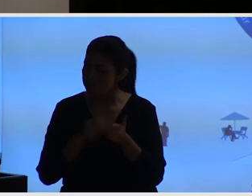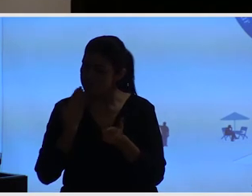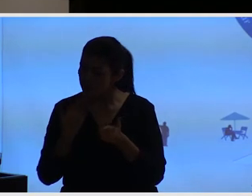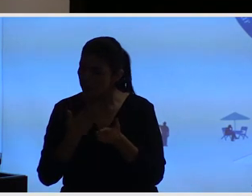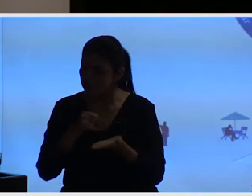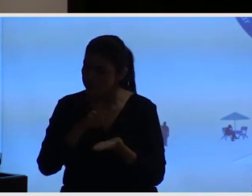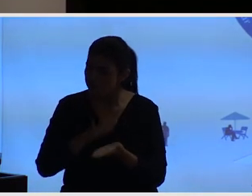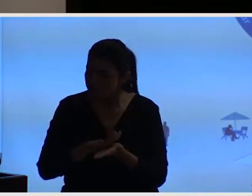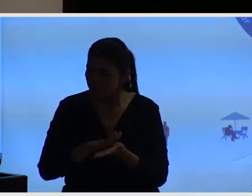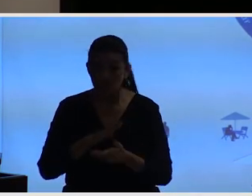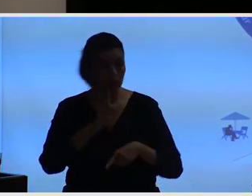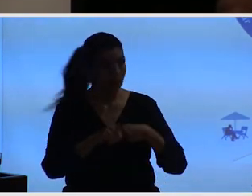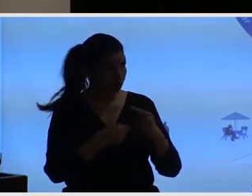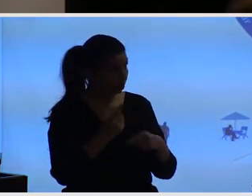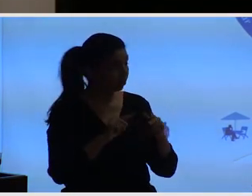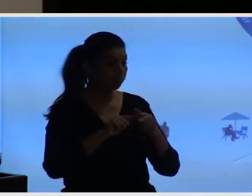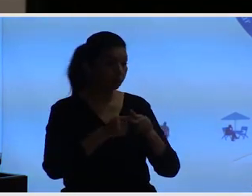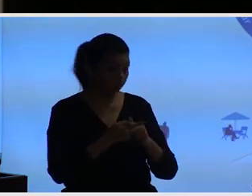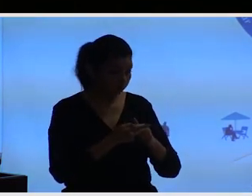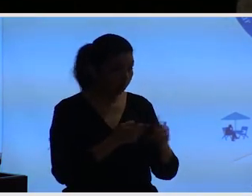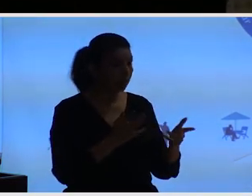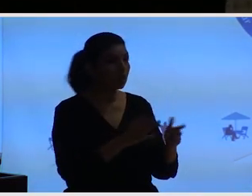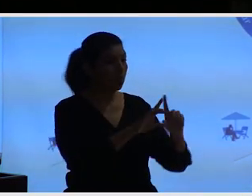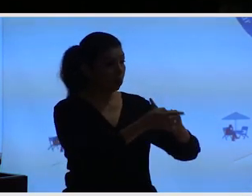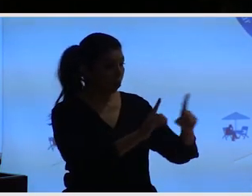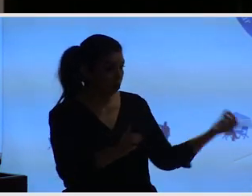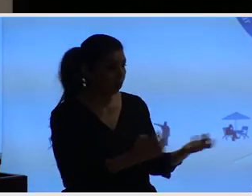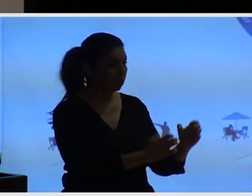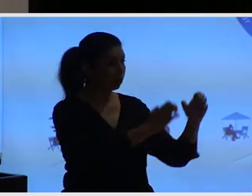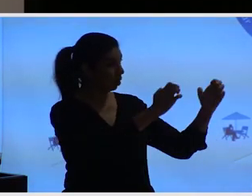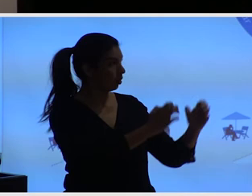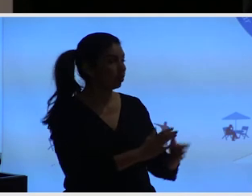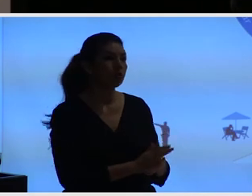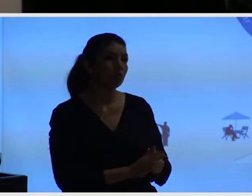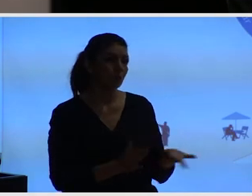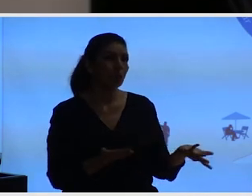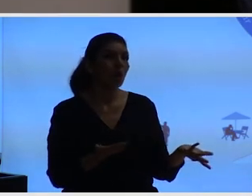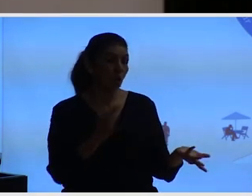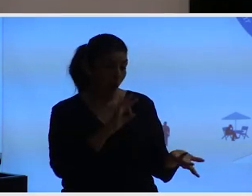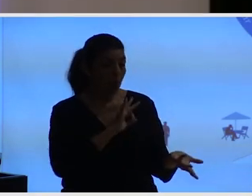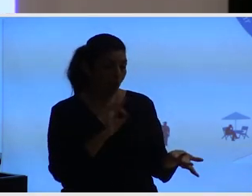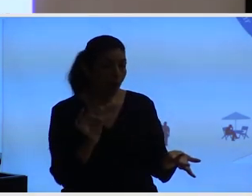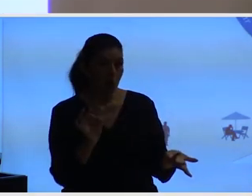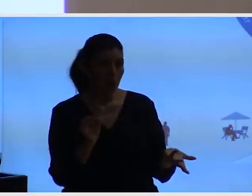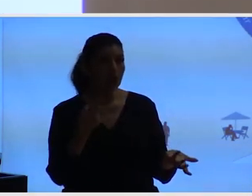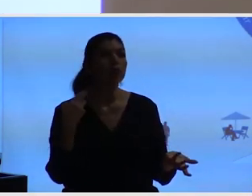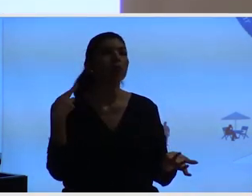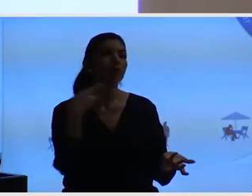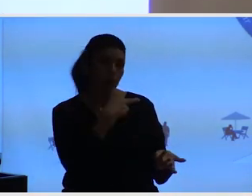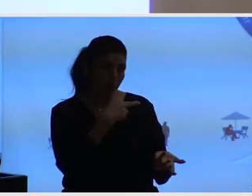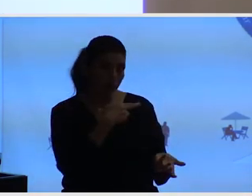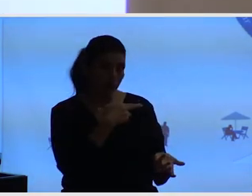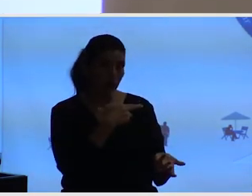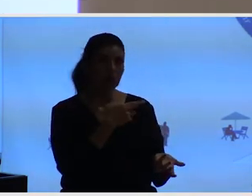Entonces, medir y experimentar. Esto se hace de manera rápida, con intervención de bajo coste, pero en algunos